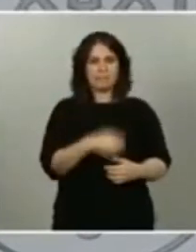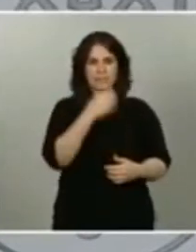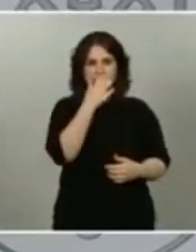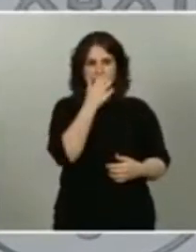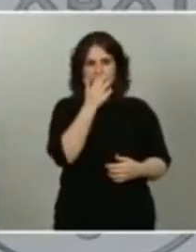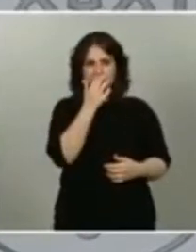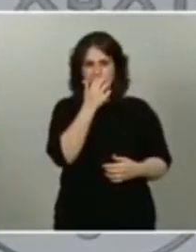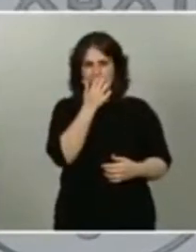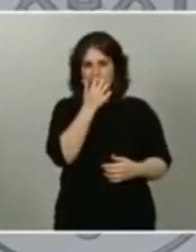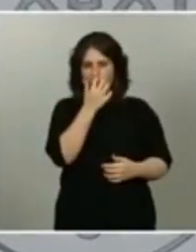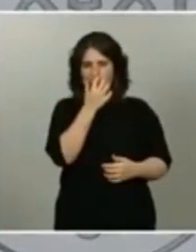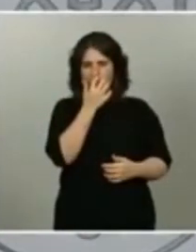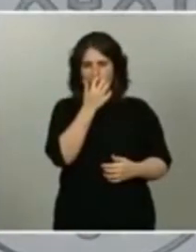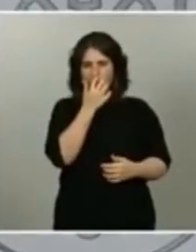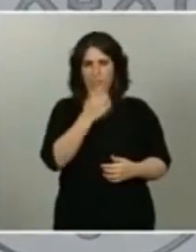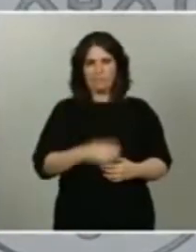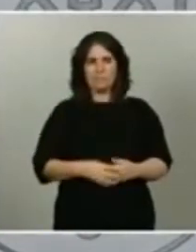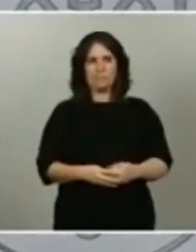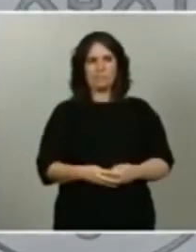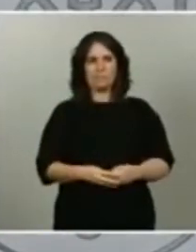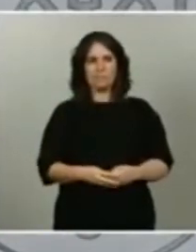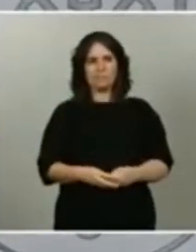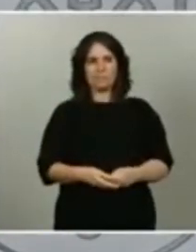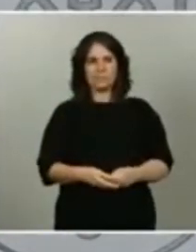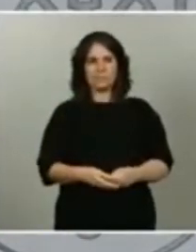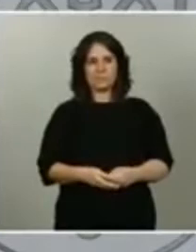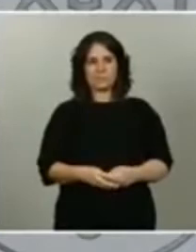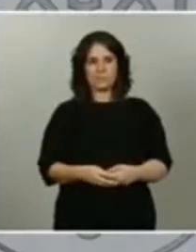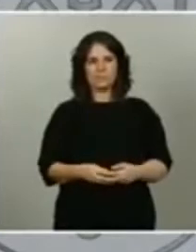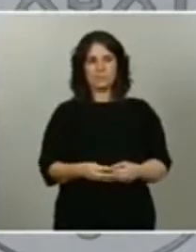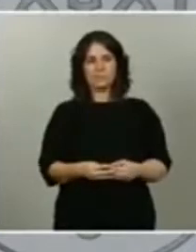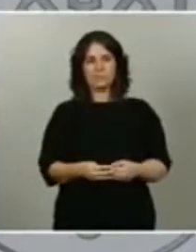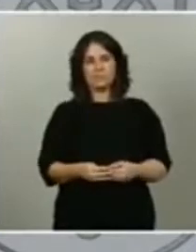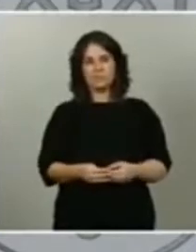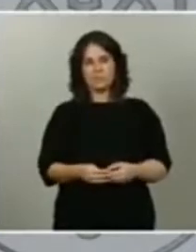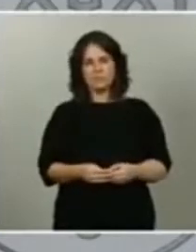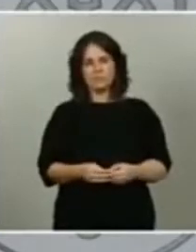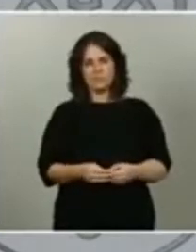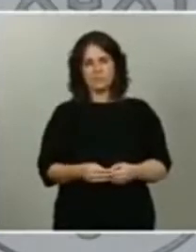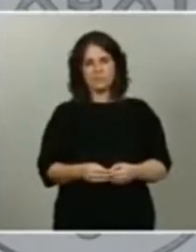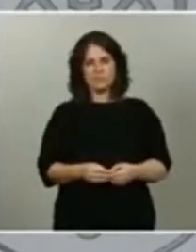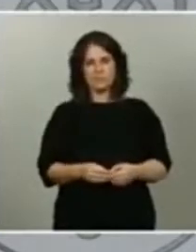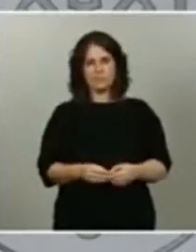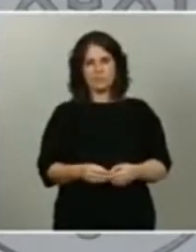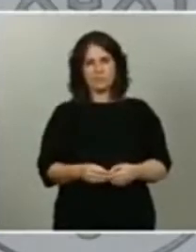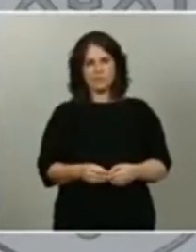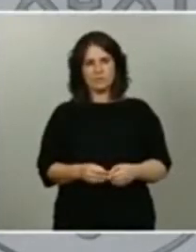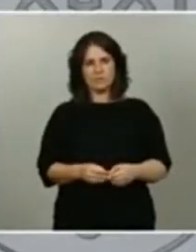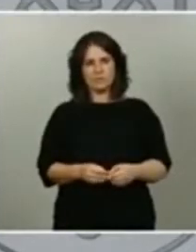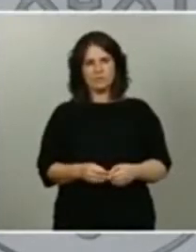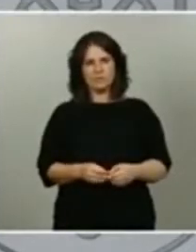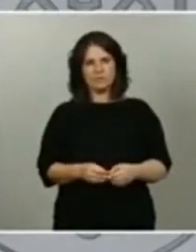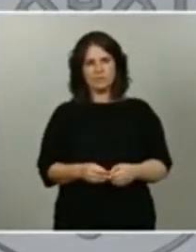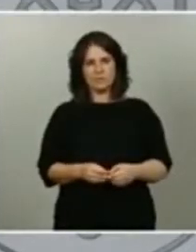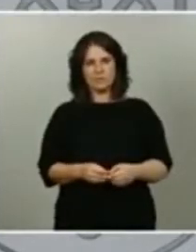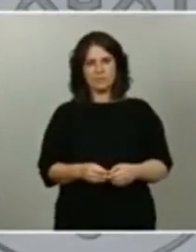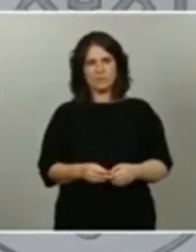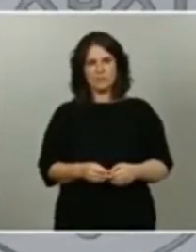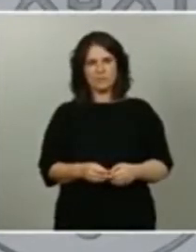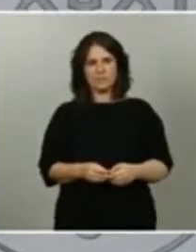los criterios sobre los que se entiende que se produce un brote o a partir del cual es necesario tomar medidas